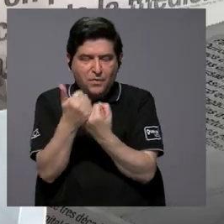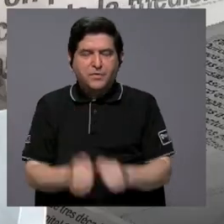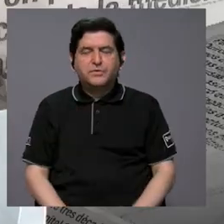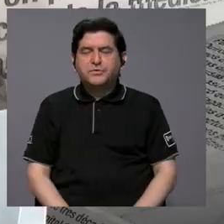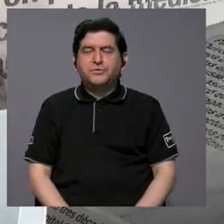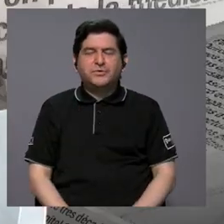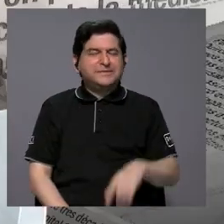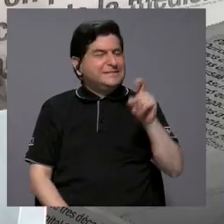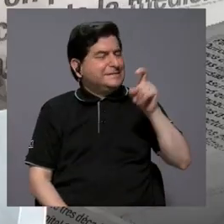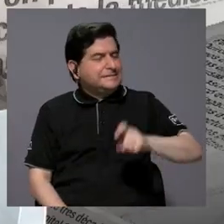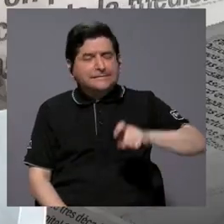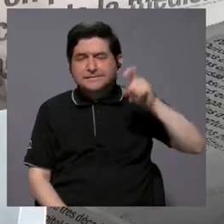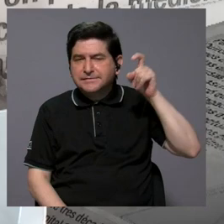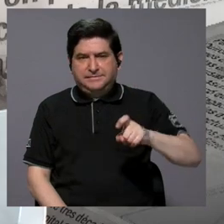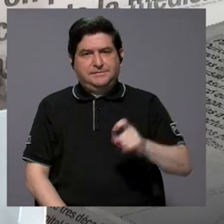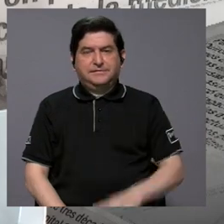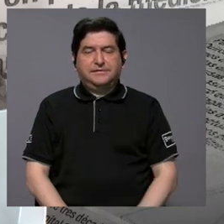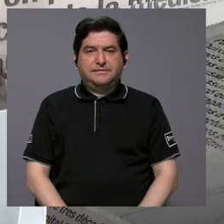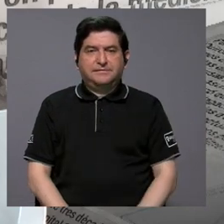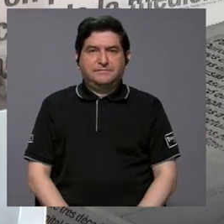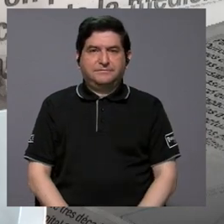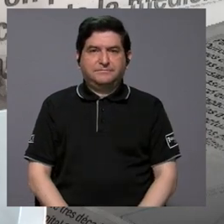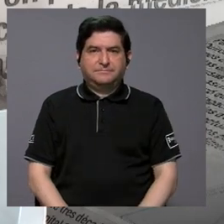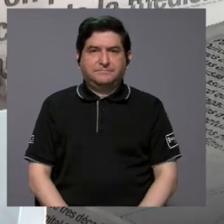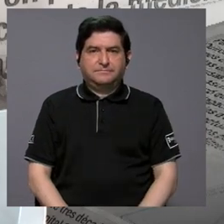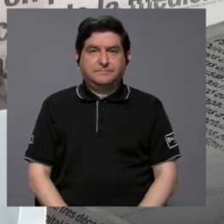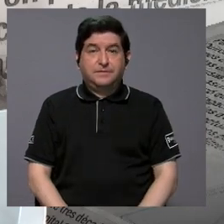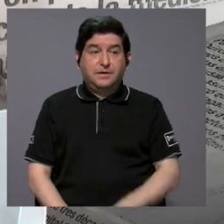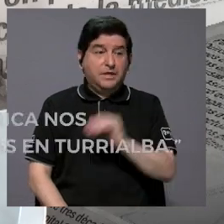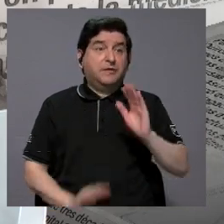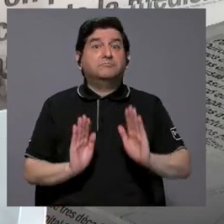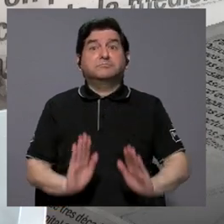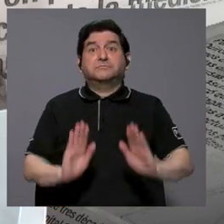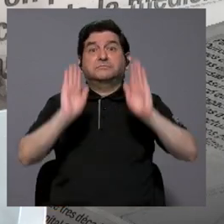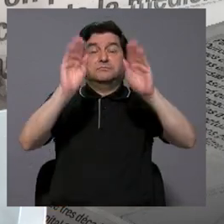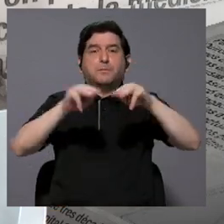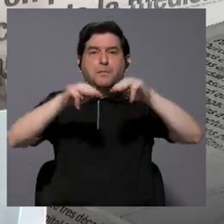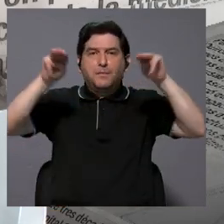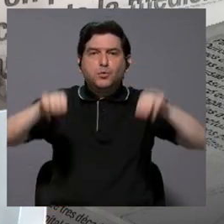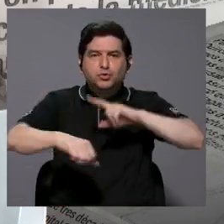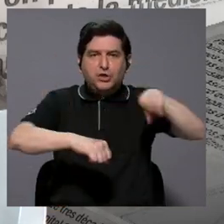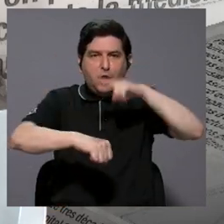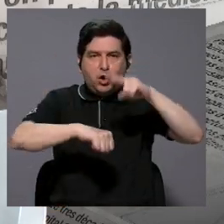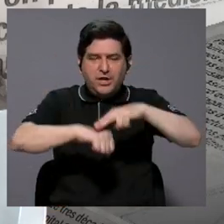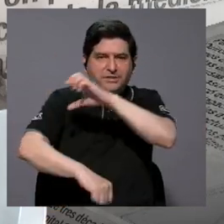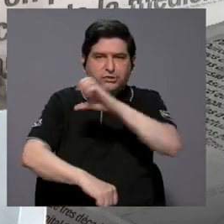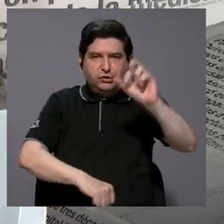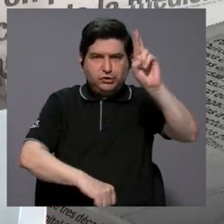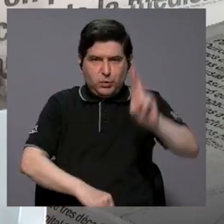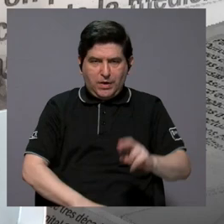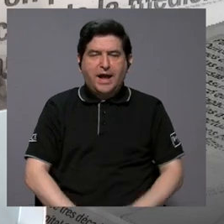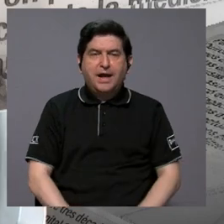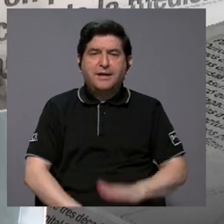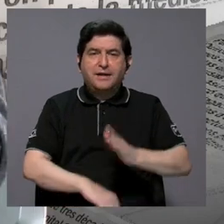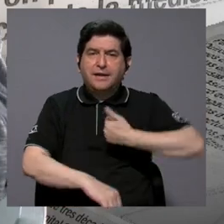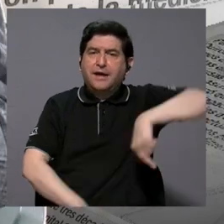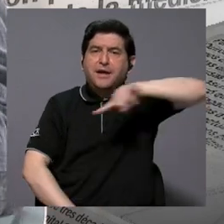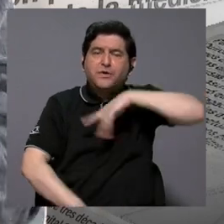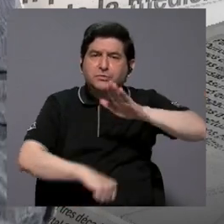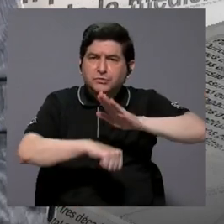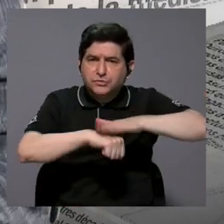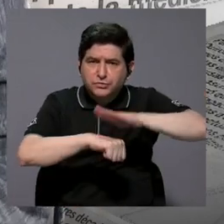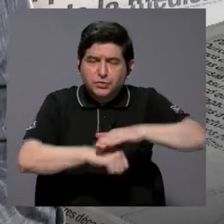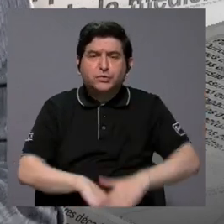indiscutible y fabuloso del Museo Nacional de Costa Rica nos permita